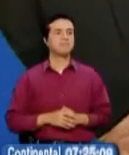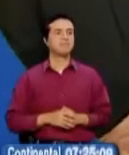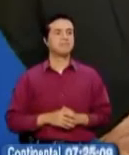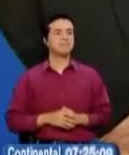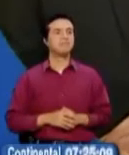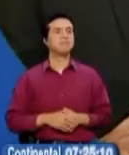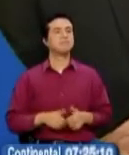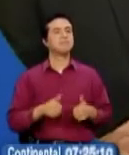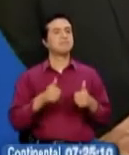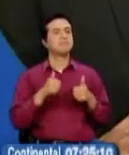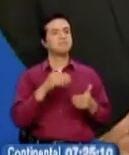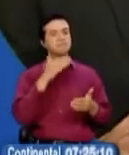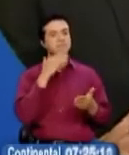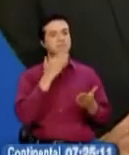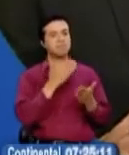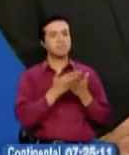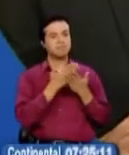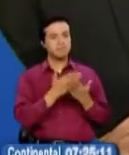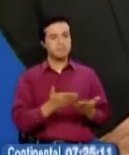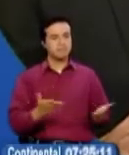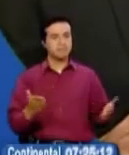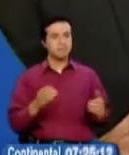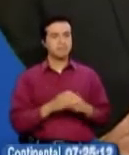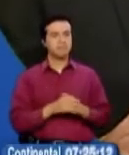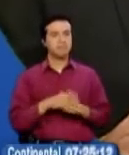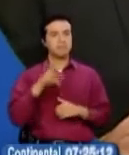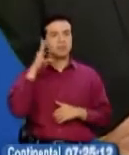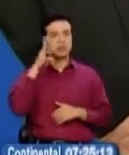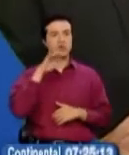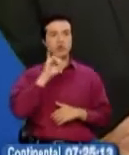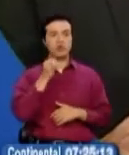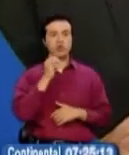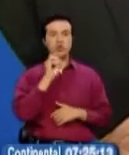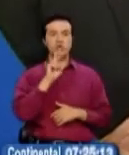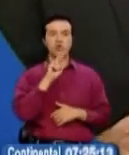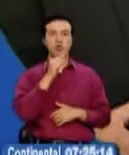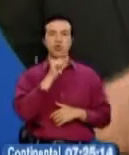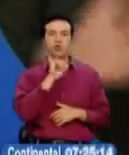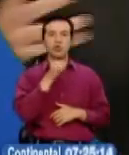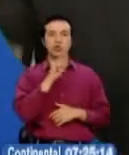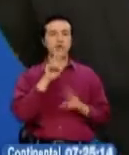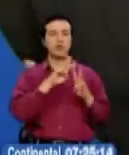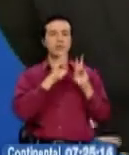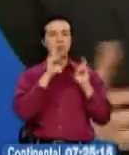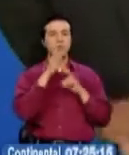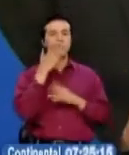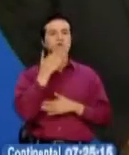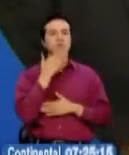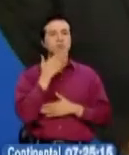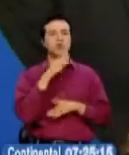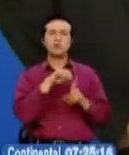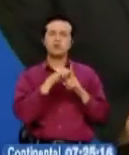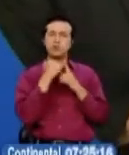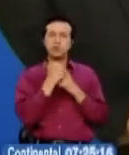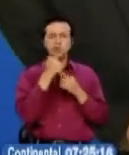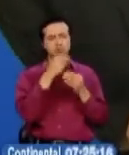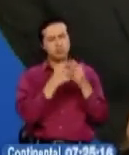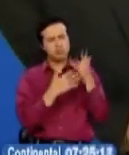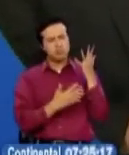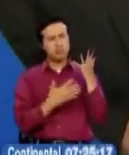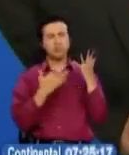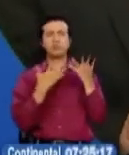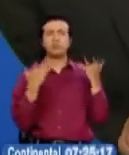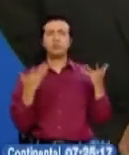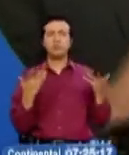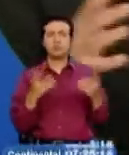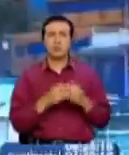Muy bien, muy bien. Le agradecemos entonces al catedrático Jorge Mora por sus impresiones sobre los diferentes contextos que se propician fuera de